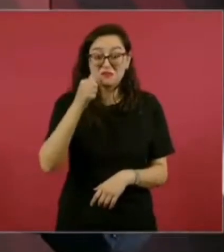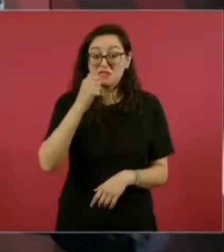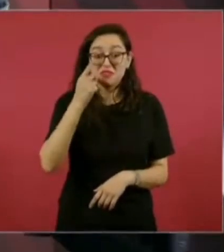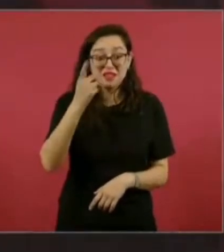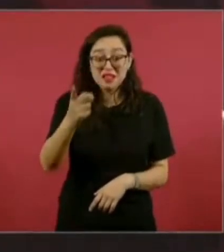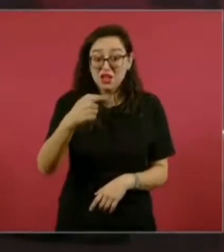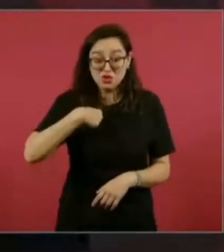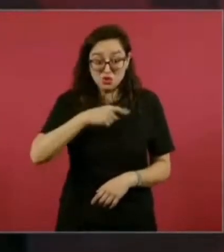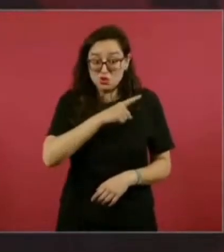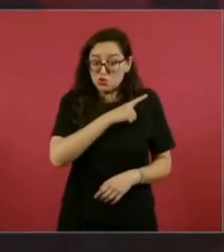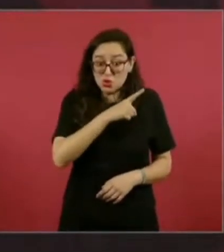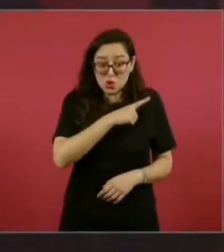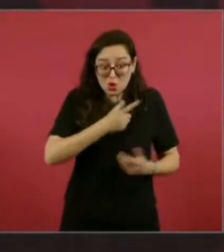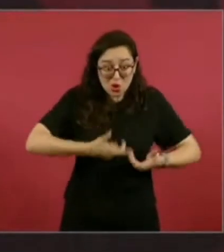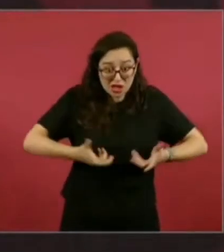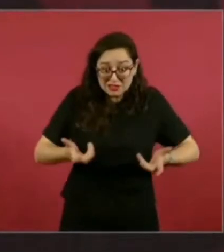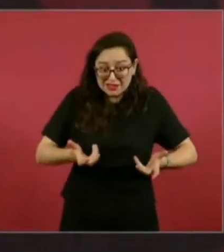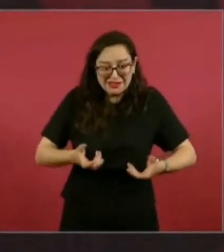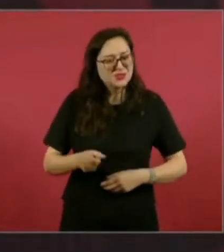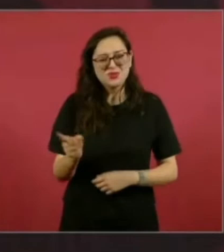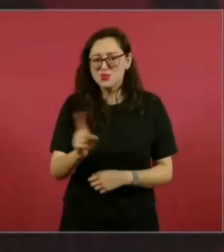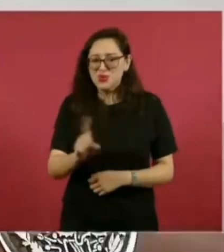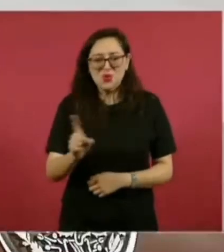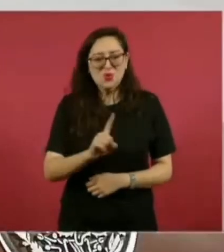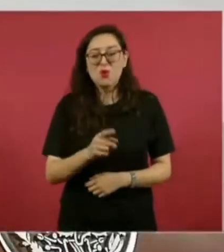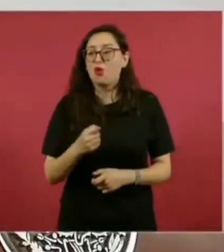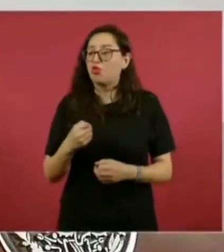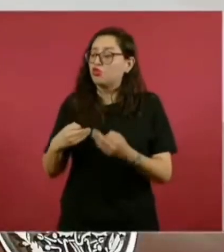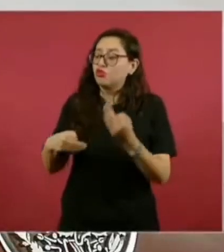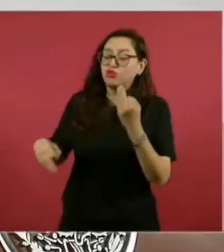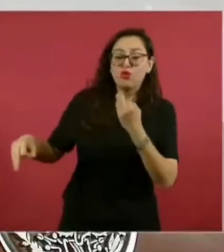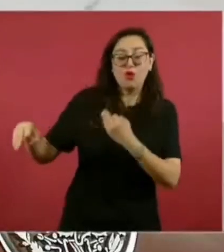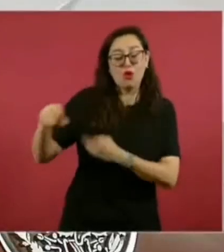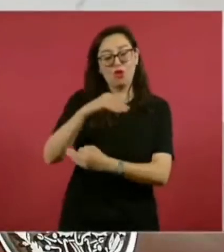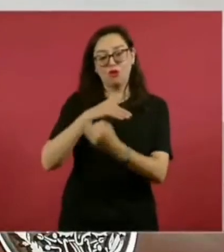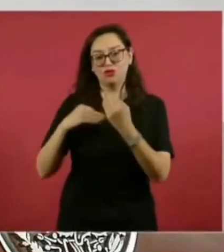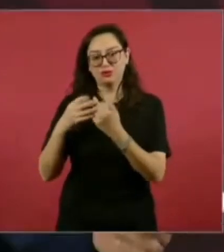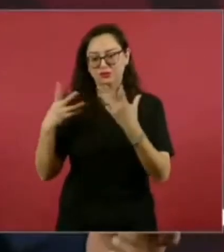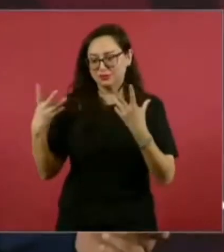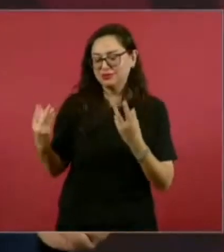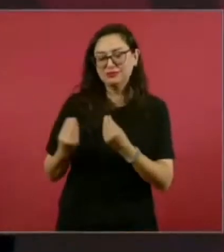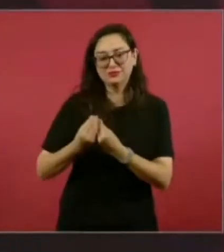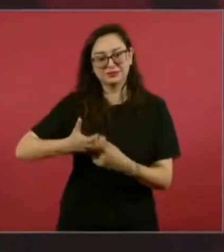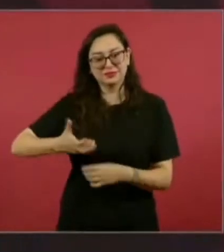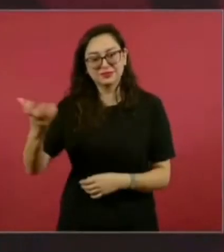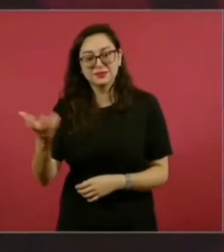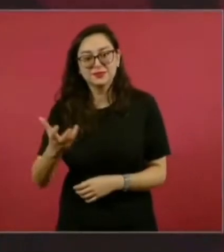hicimos entre todos, con el pueblo todos, sin el pueblo nada.